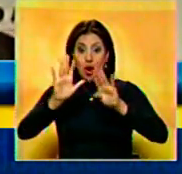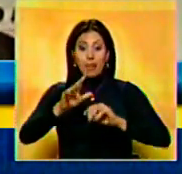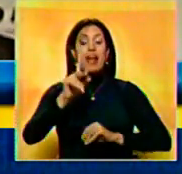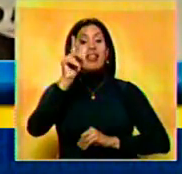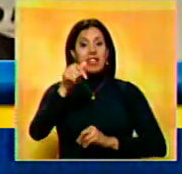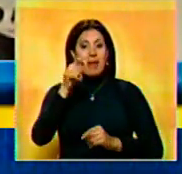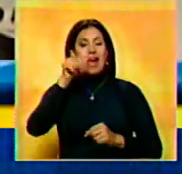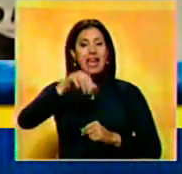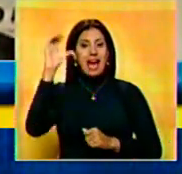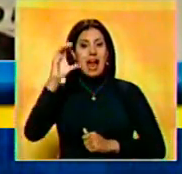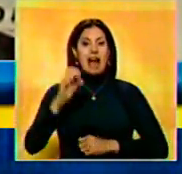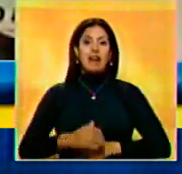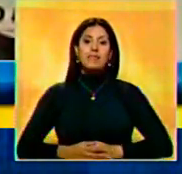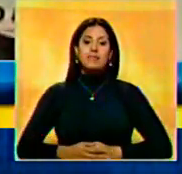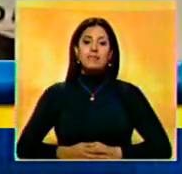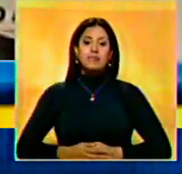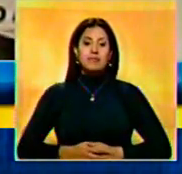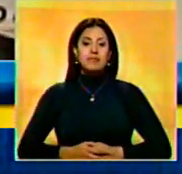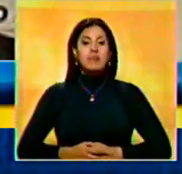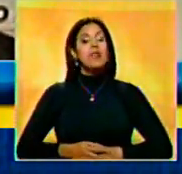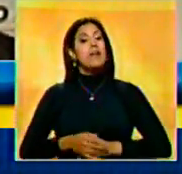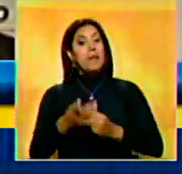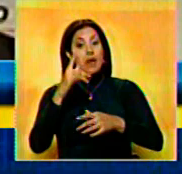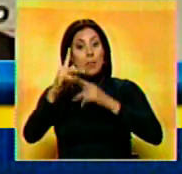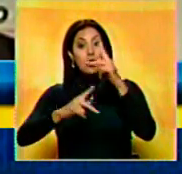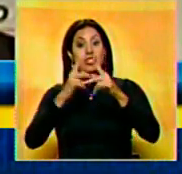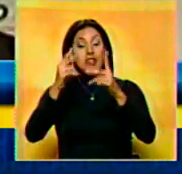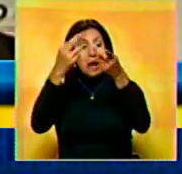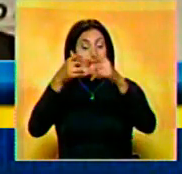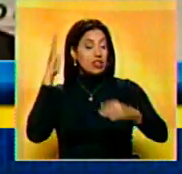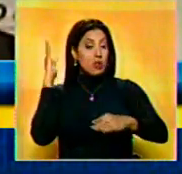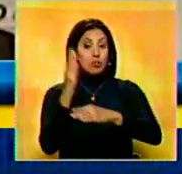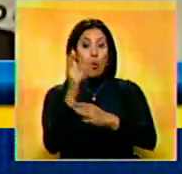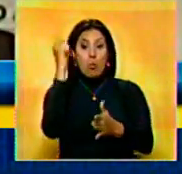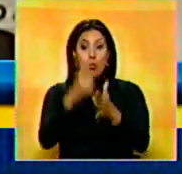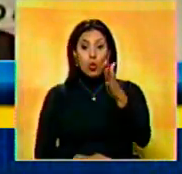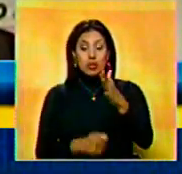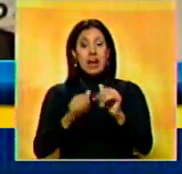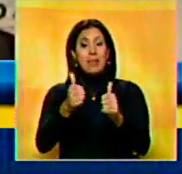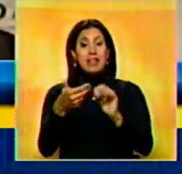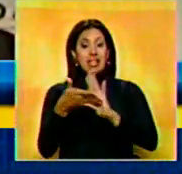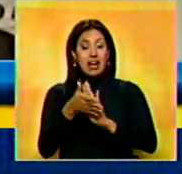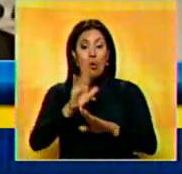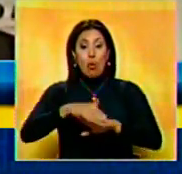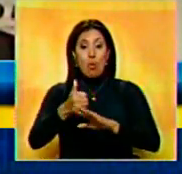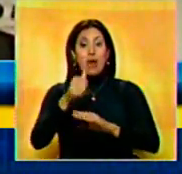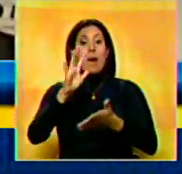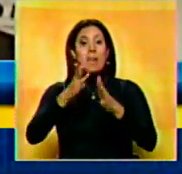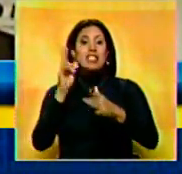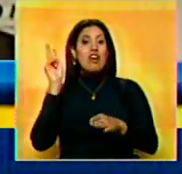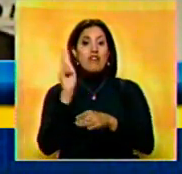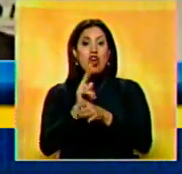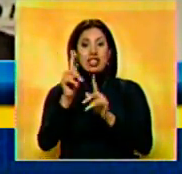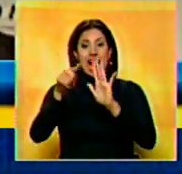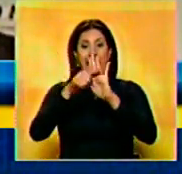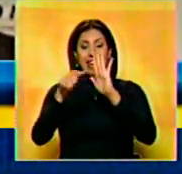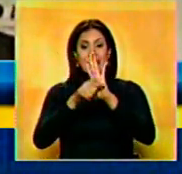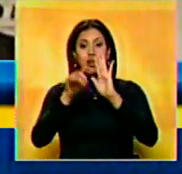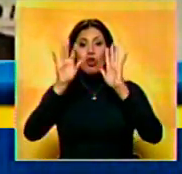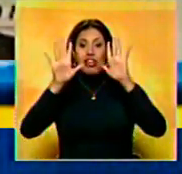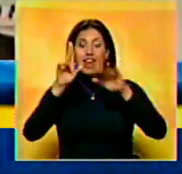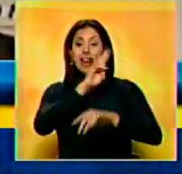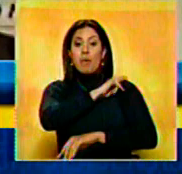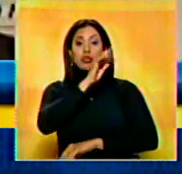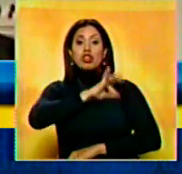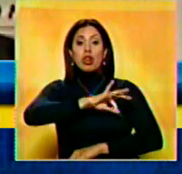también en la Ciudad de Caracas. El procedimiento administrativo que se inicia, se inicia en virtud de una presunta violación al artículo 10 de la Ley de